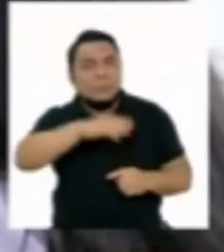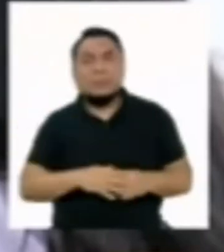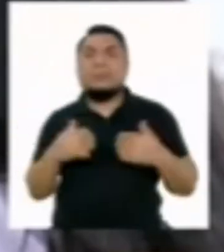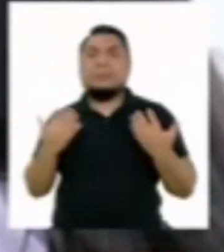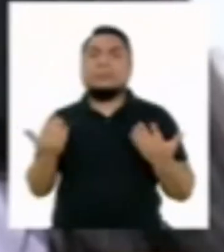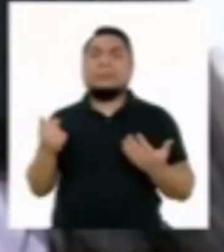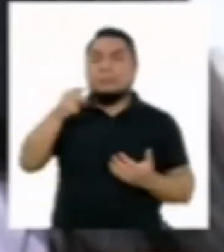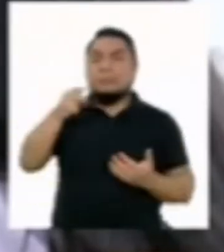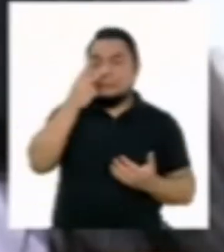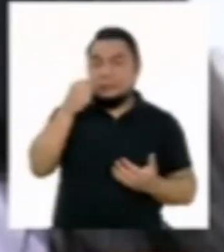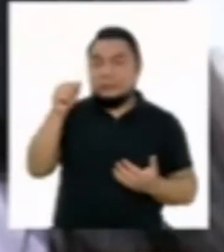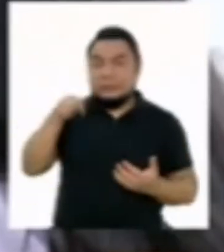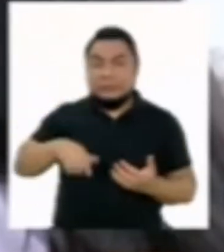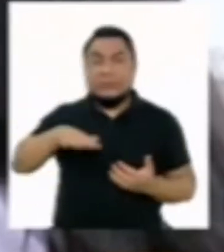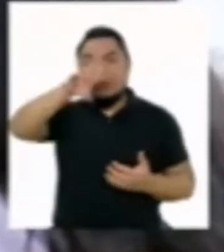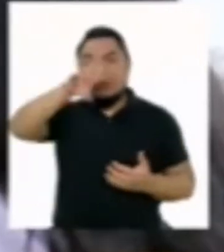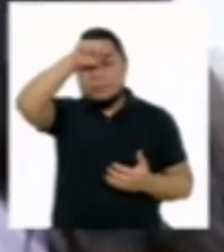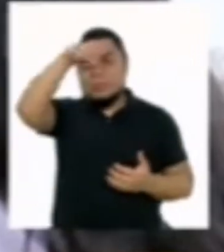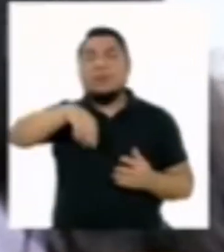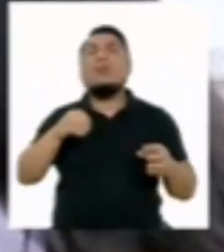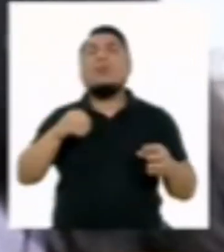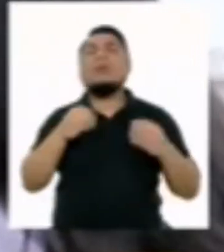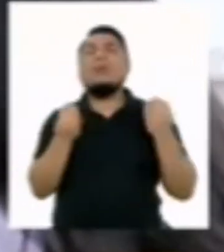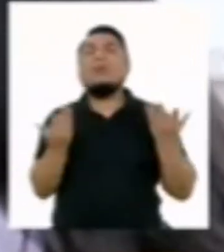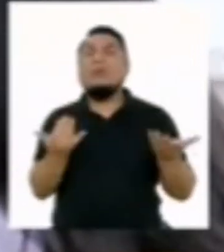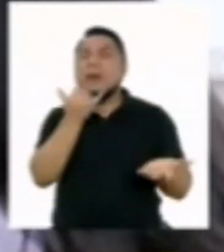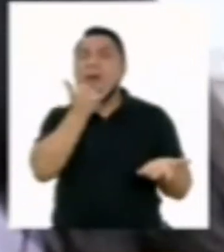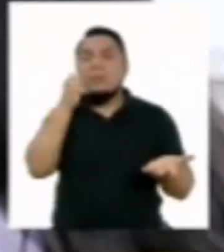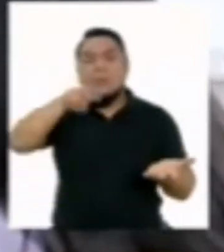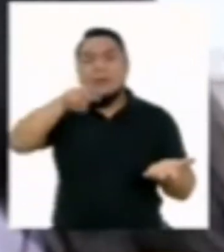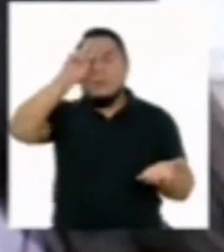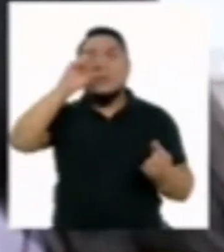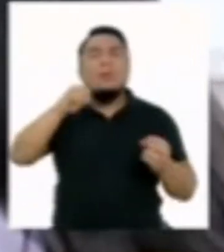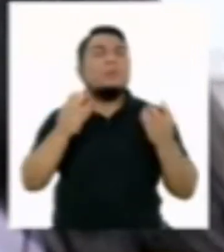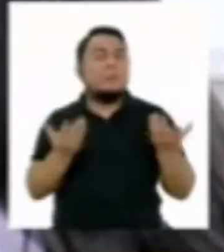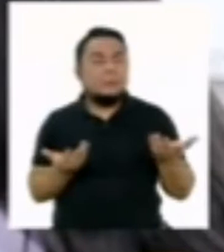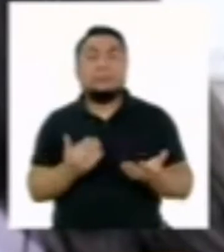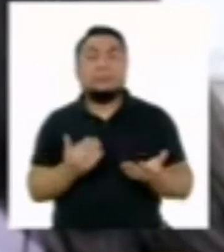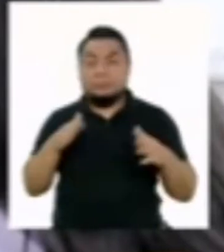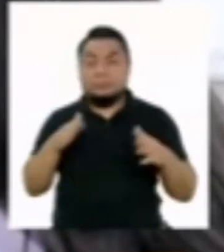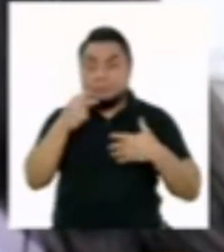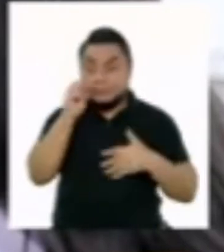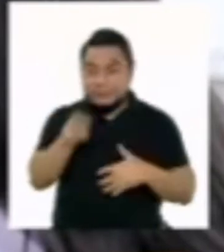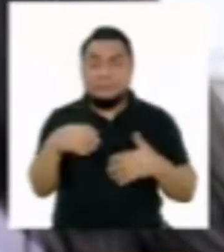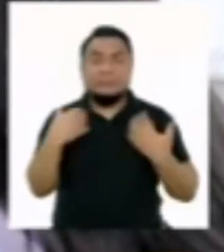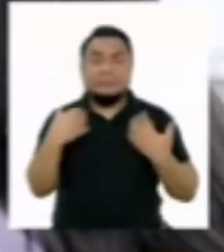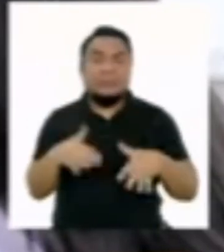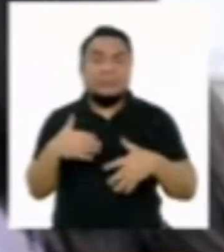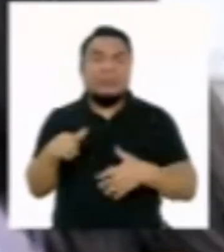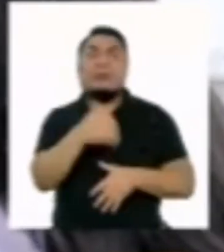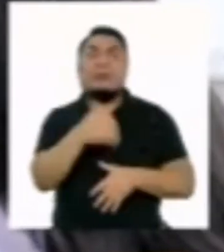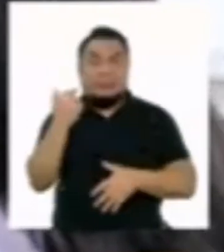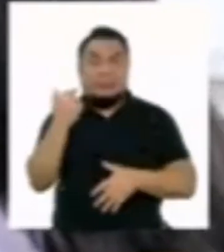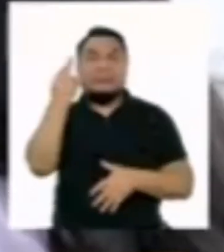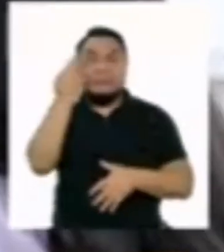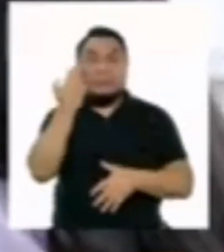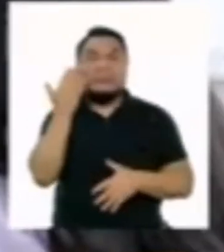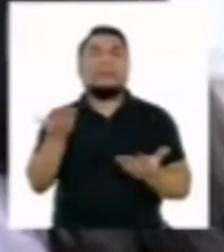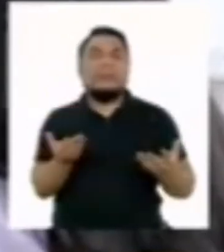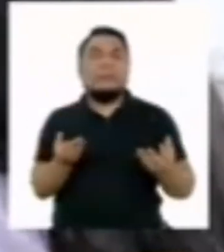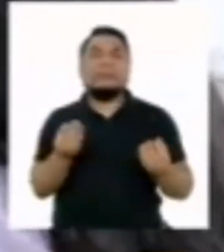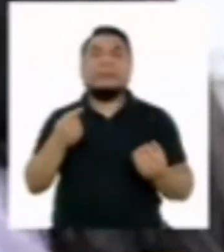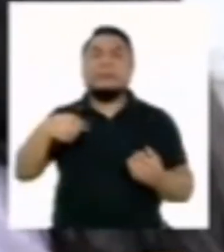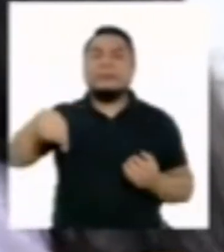cambiamos la escala y vemos a nivel nacional, por ejemplo, qué es lo que ocurre en el Perú, también podemos encontrar otras causas que